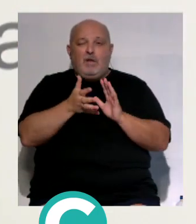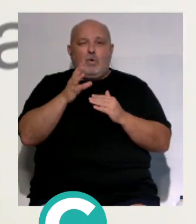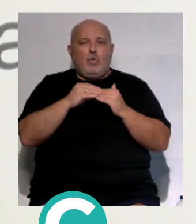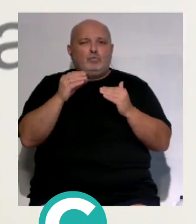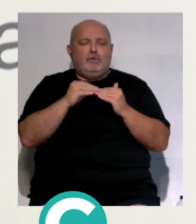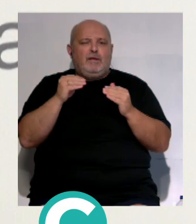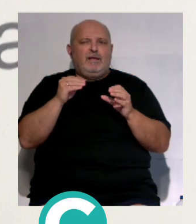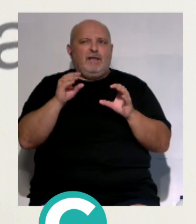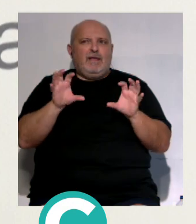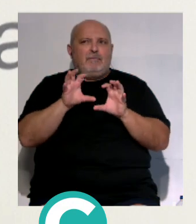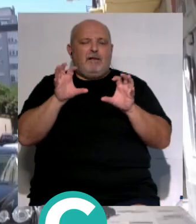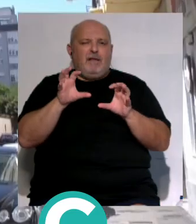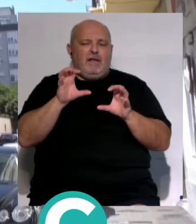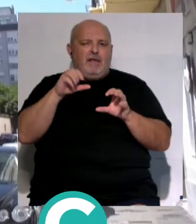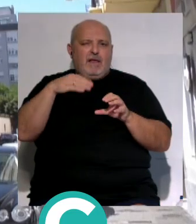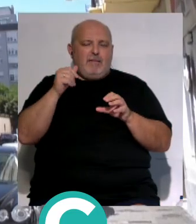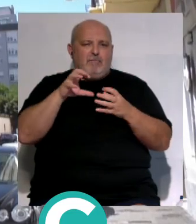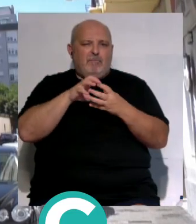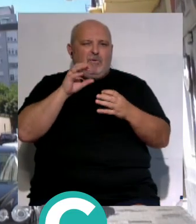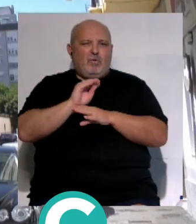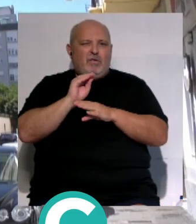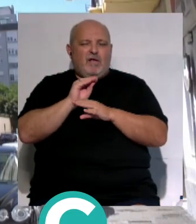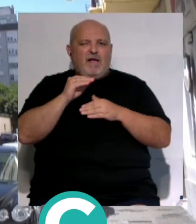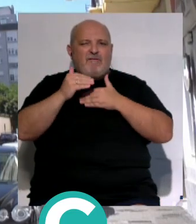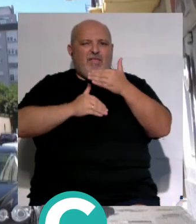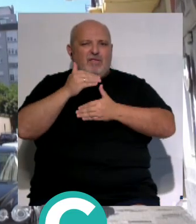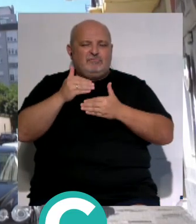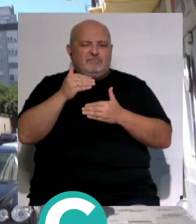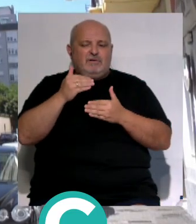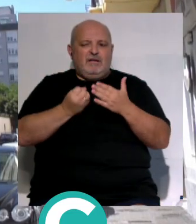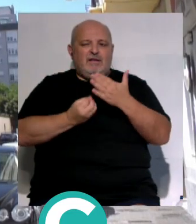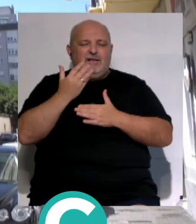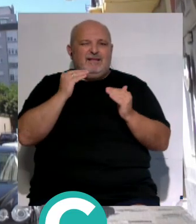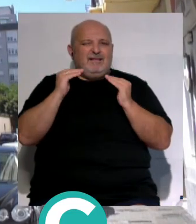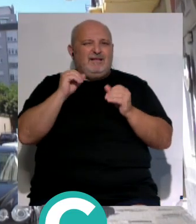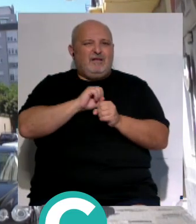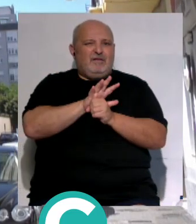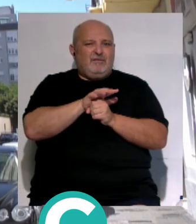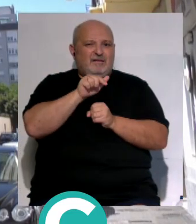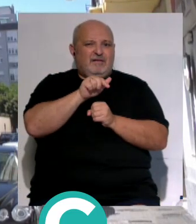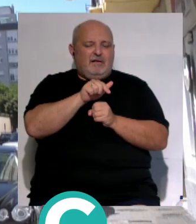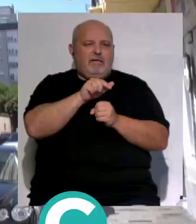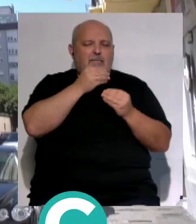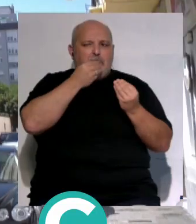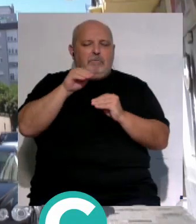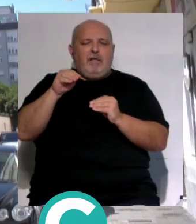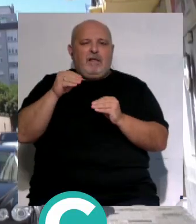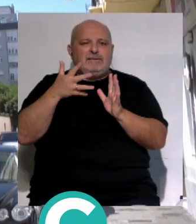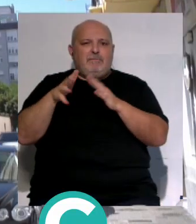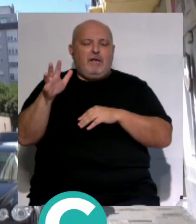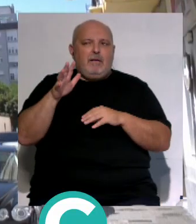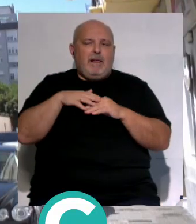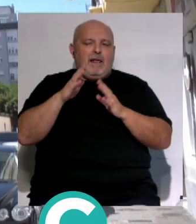utilizando equipos EMCA, equipos móviles de cuidados avanzados, creados durante la pandemia del coronavirus para pacientes crónicos,